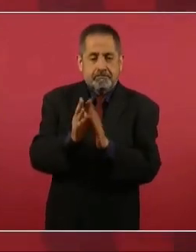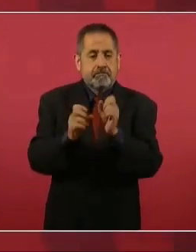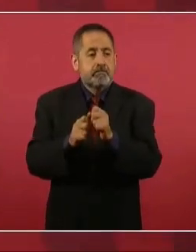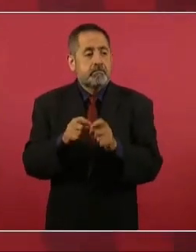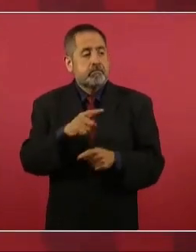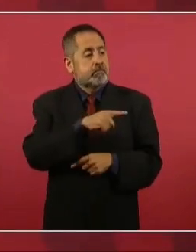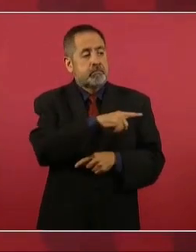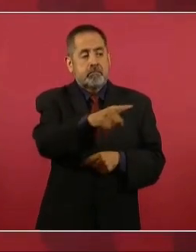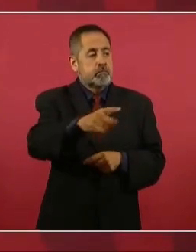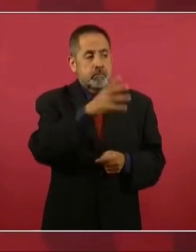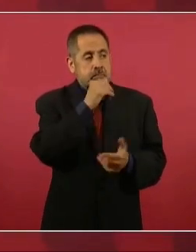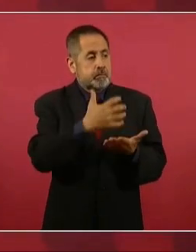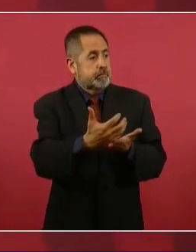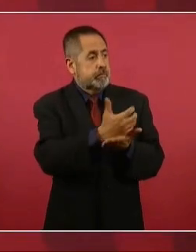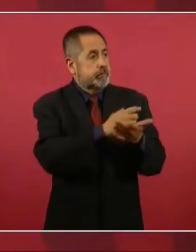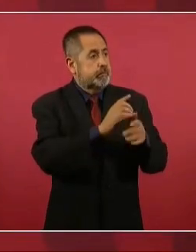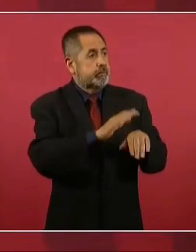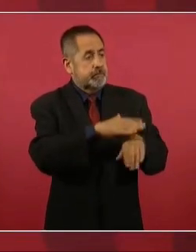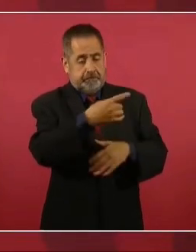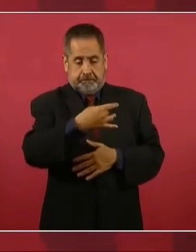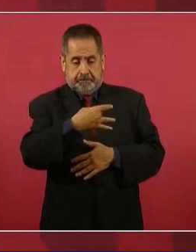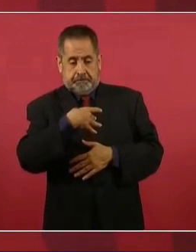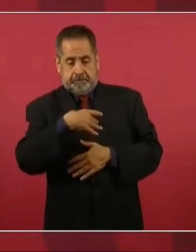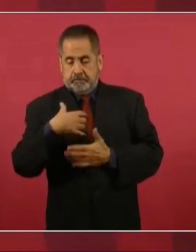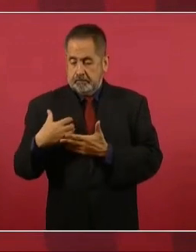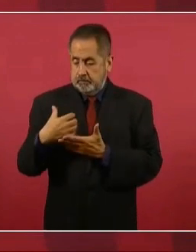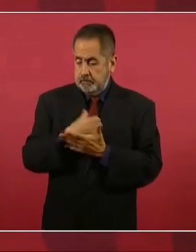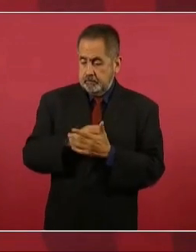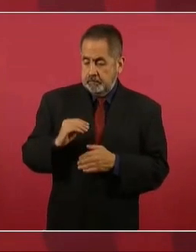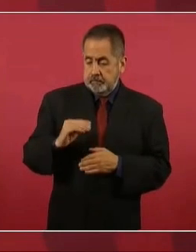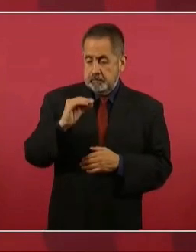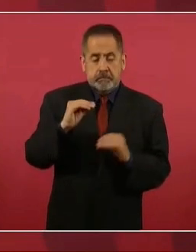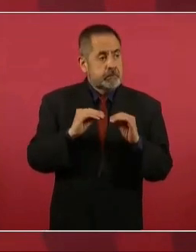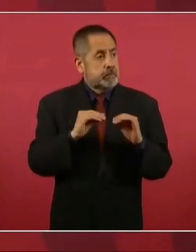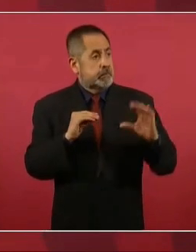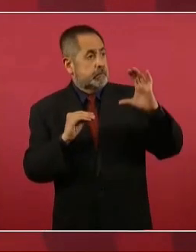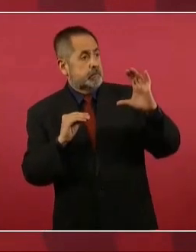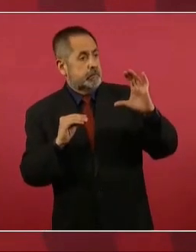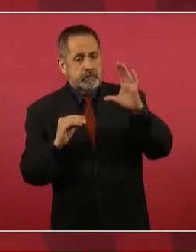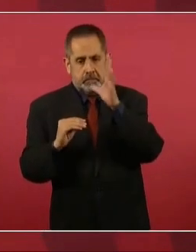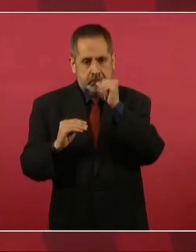pueda ganar más que lo que obtiene el presidente, se amparan.